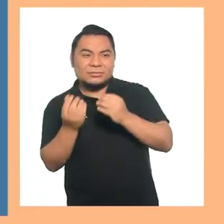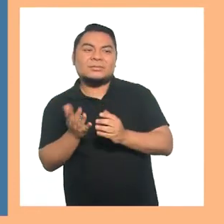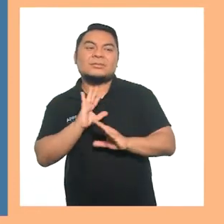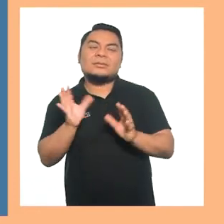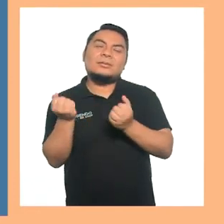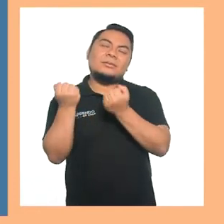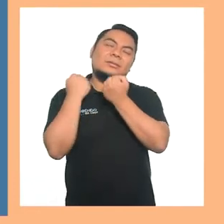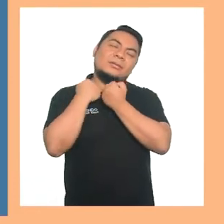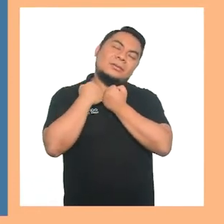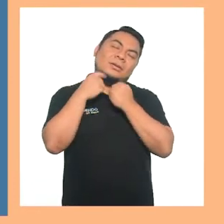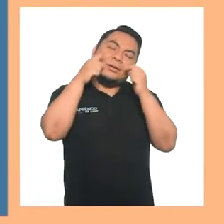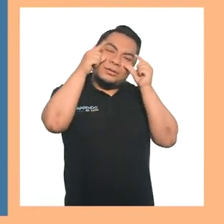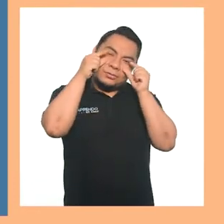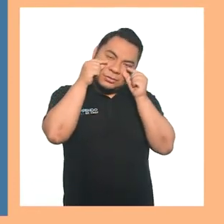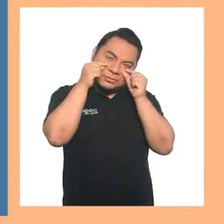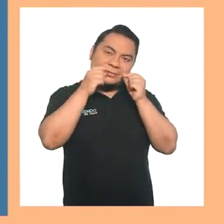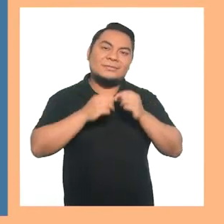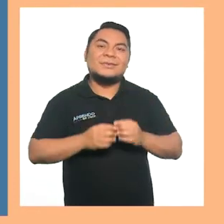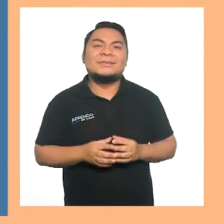sueño me duermo.